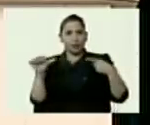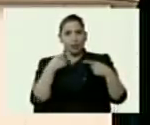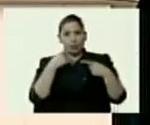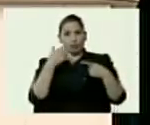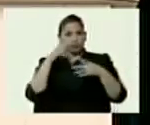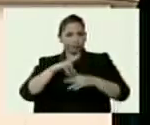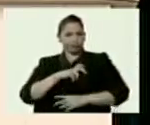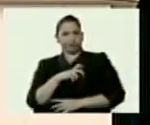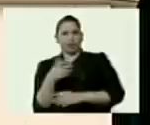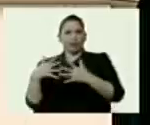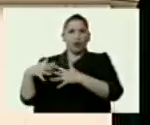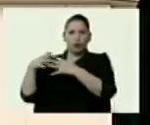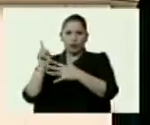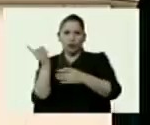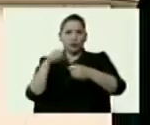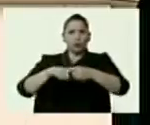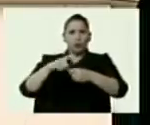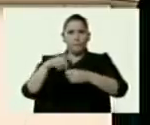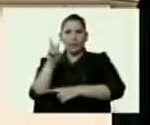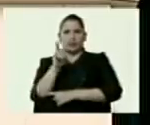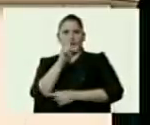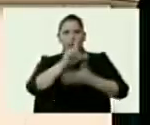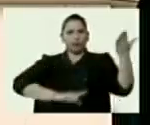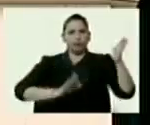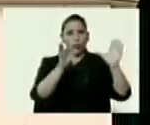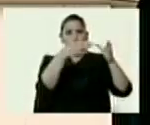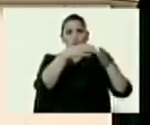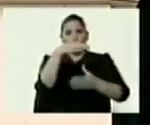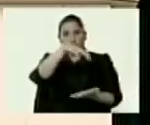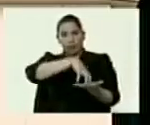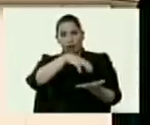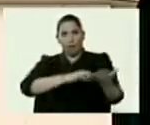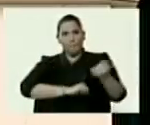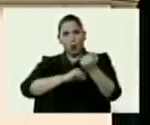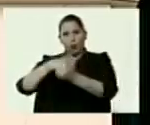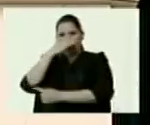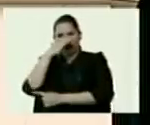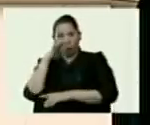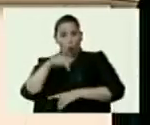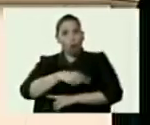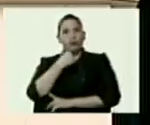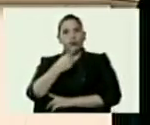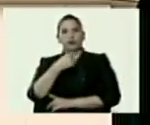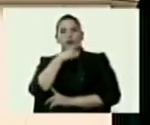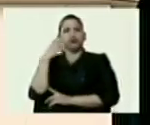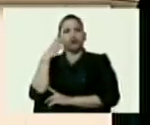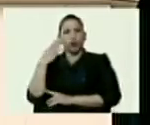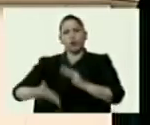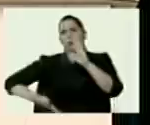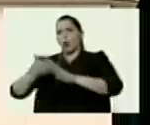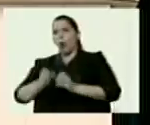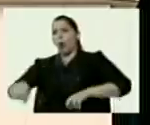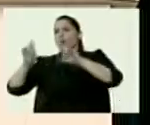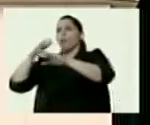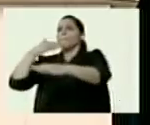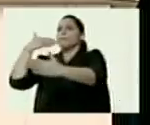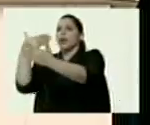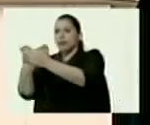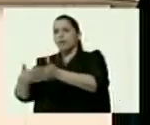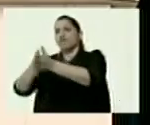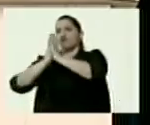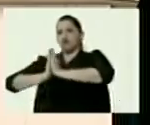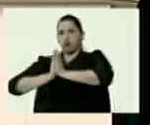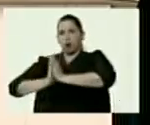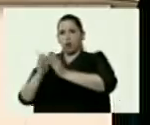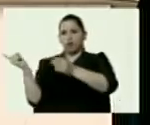raro que Estados Unidos no ha incluido a Venezuela en el grupo de estados que apoyan al terrorismo y hoy Duque dice voy a ir a Naciones Unidas a pedir que